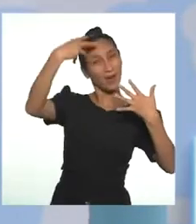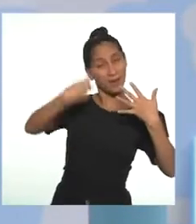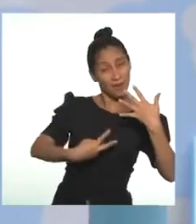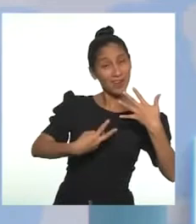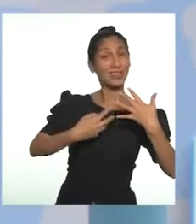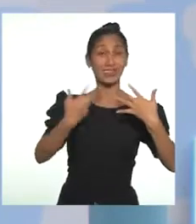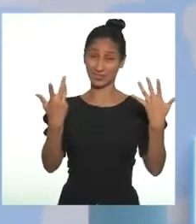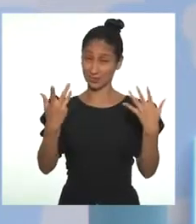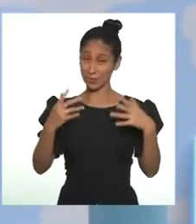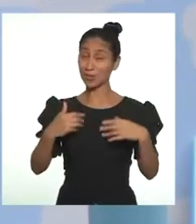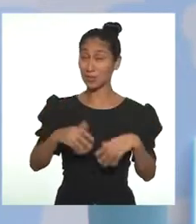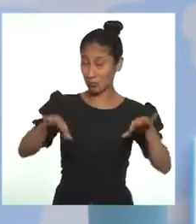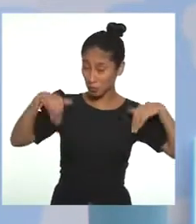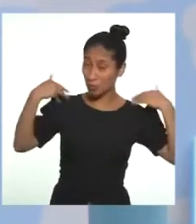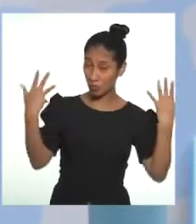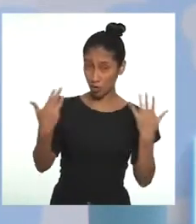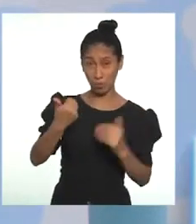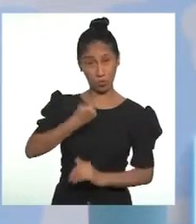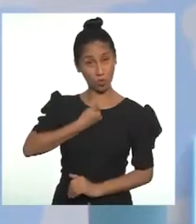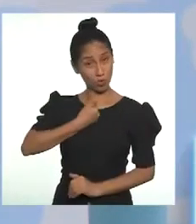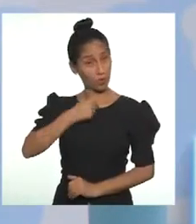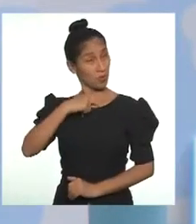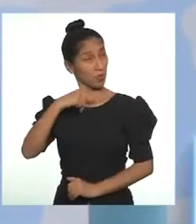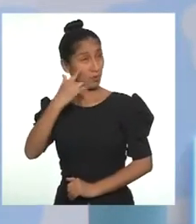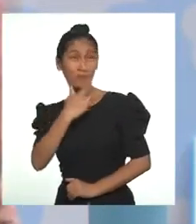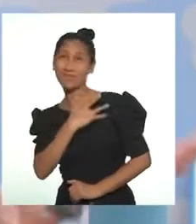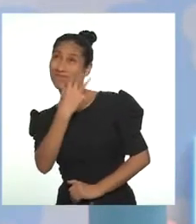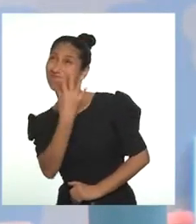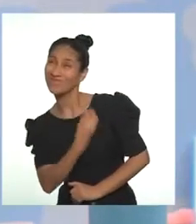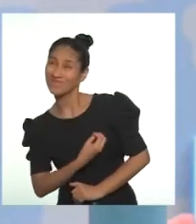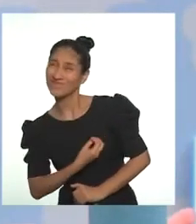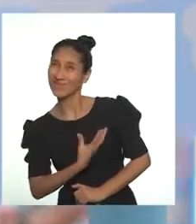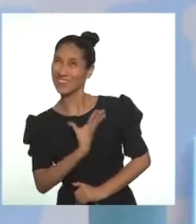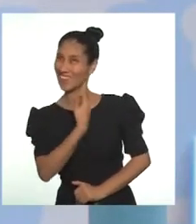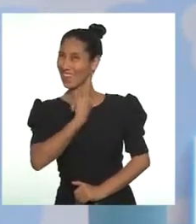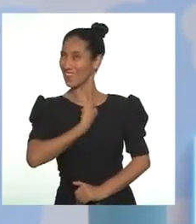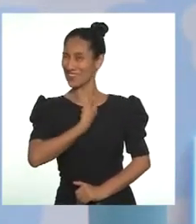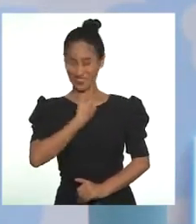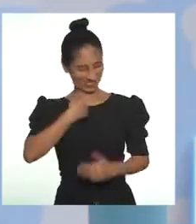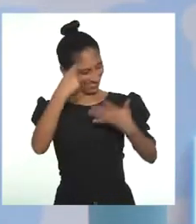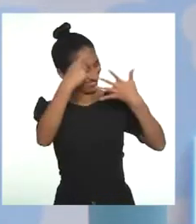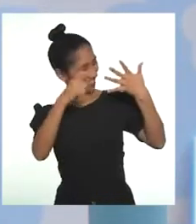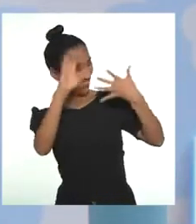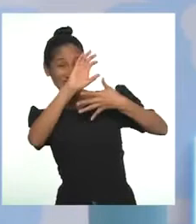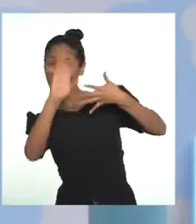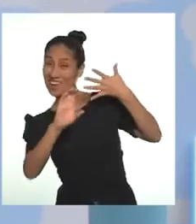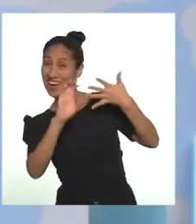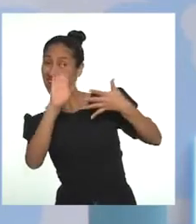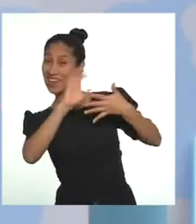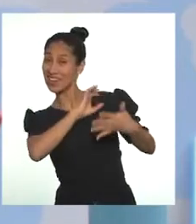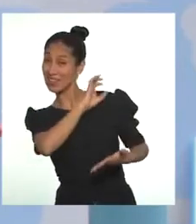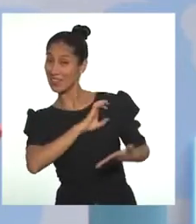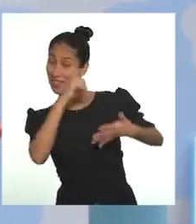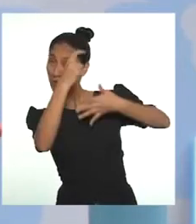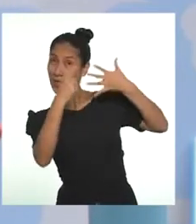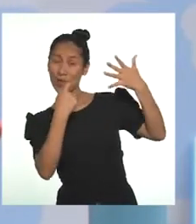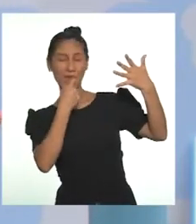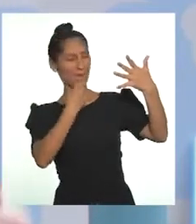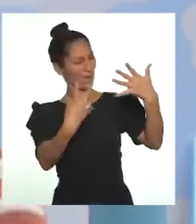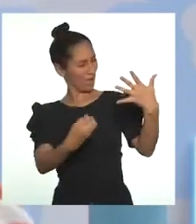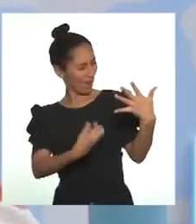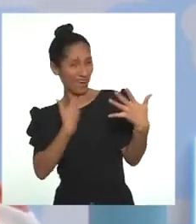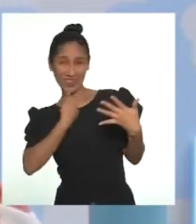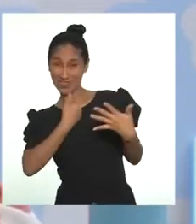comenzar y empezar a trabajar para que nuestra autopercepción sea más positiva. Ahora, ¿por qué la autoestima es clave?